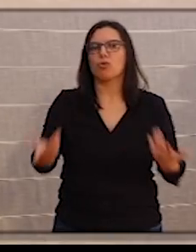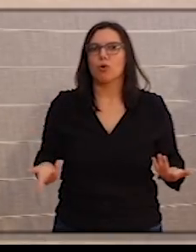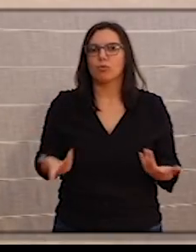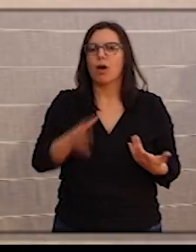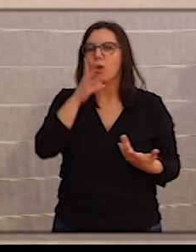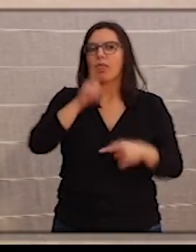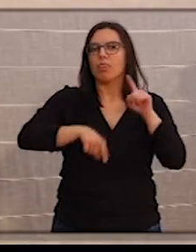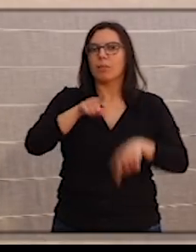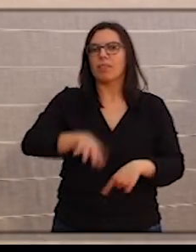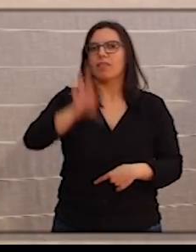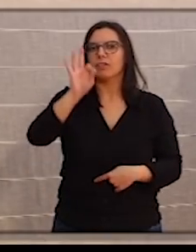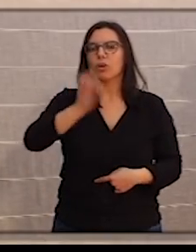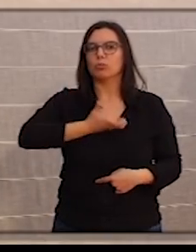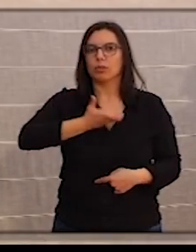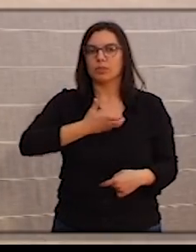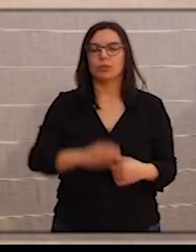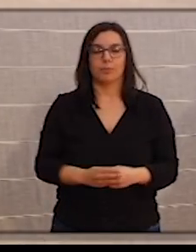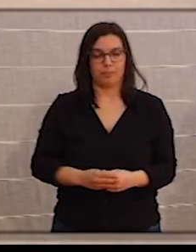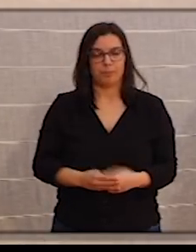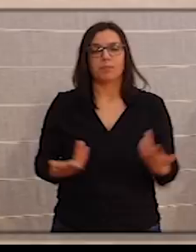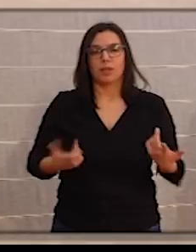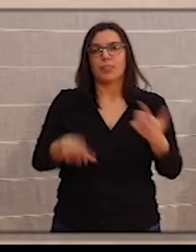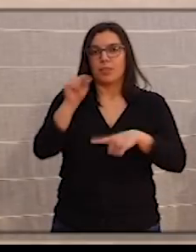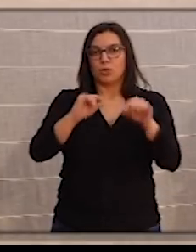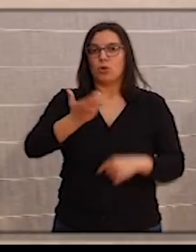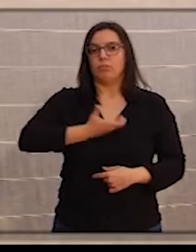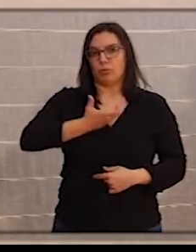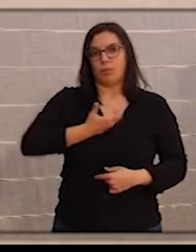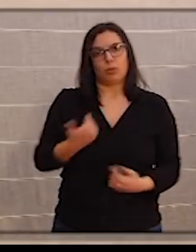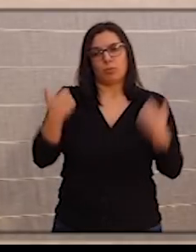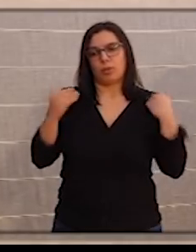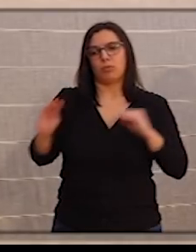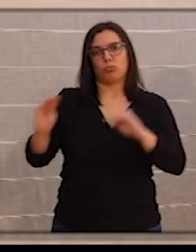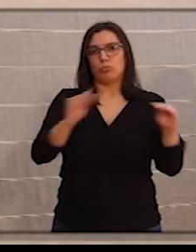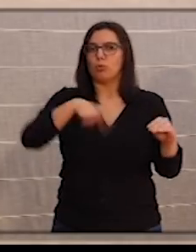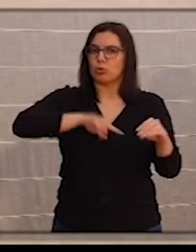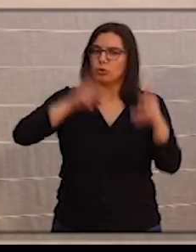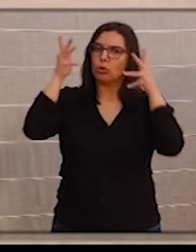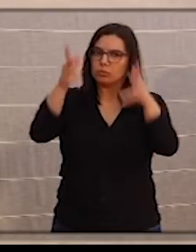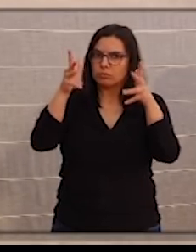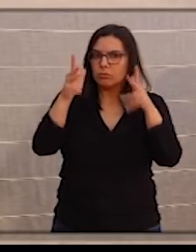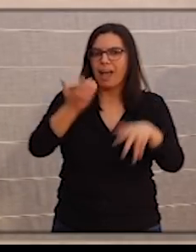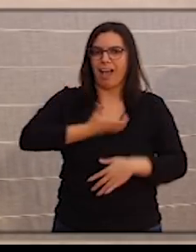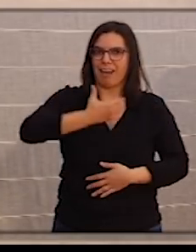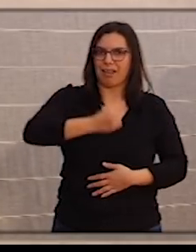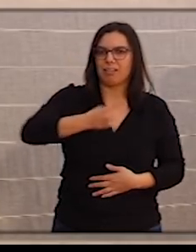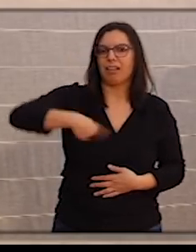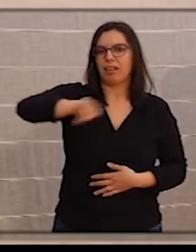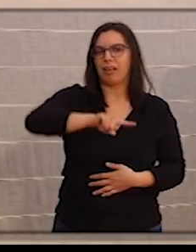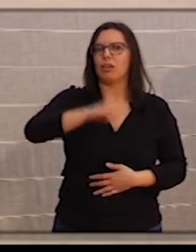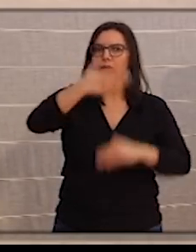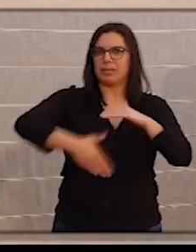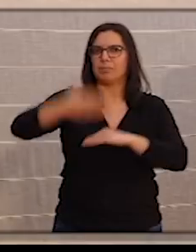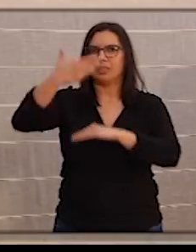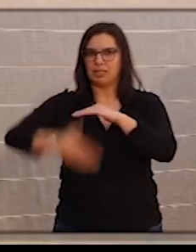los ayuntamientos. La decisión queda en manos de los ayuntamientos. Vamos a recomendar a las alcaldesas y alcaldes que